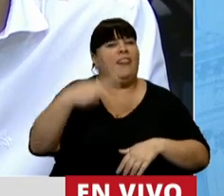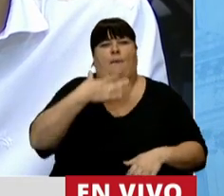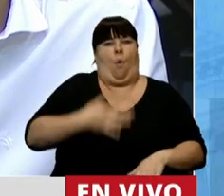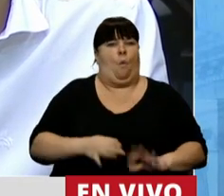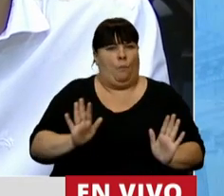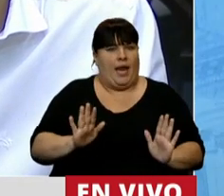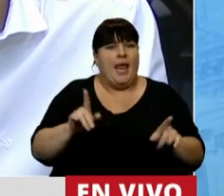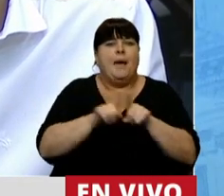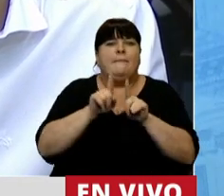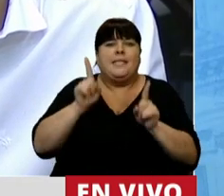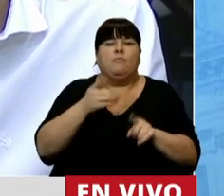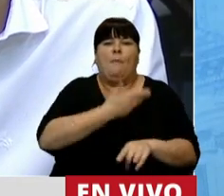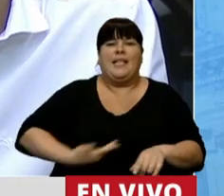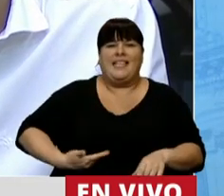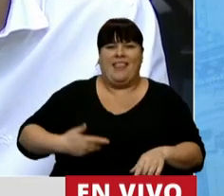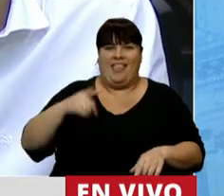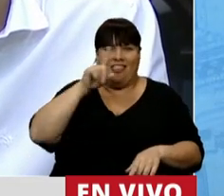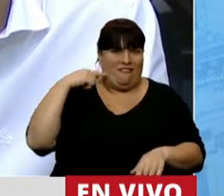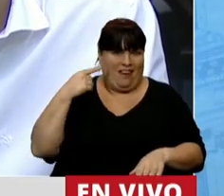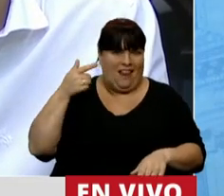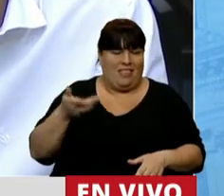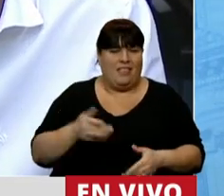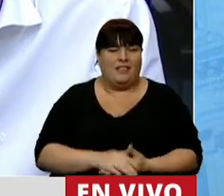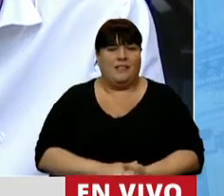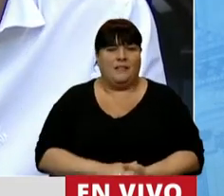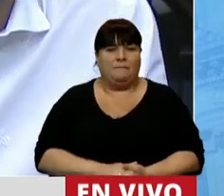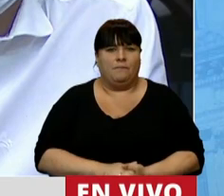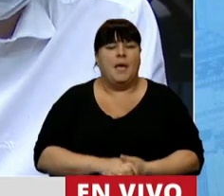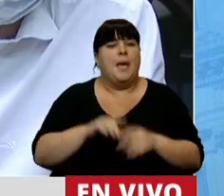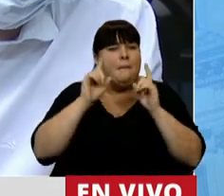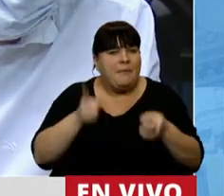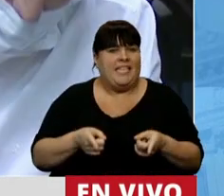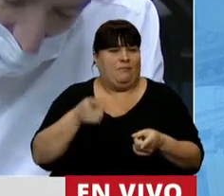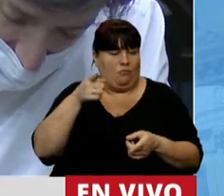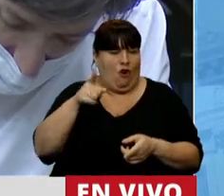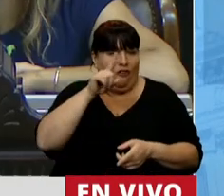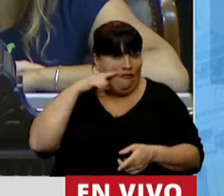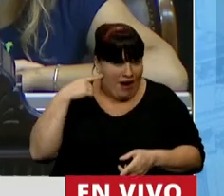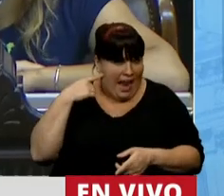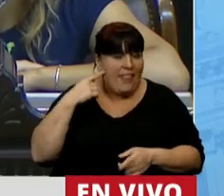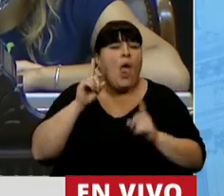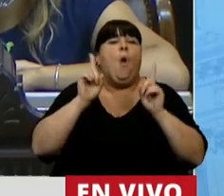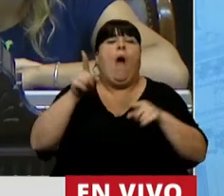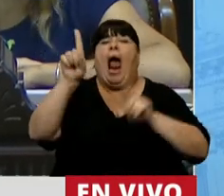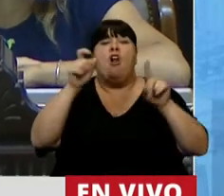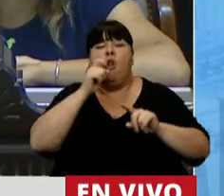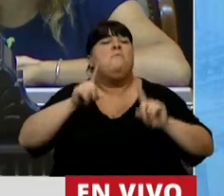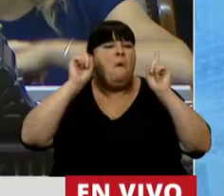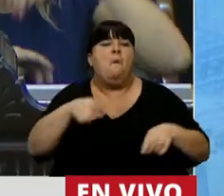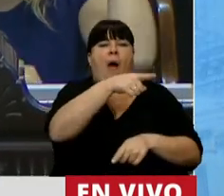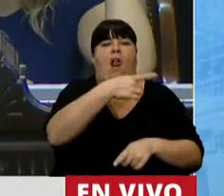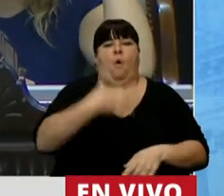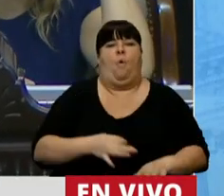Como lo hizo el presidente de la nación. Como lo hizo Alberto Fernández, aunque a alguno no le guste.